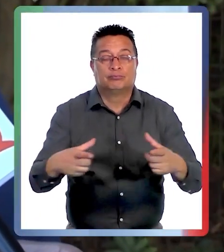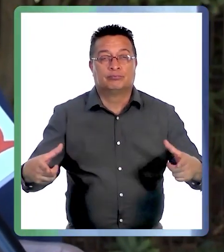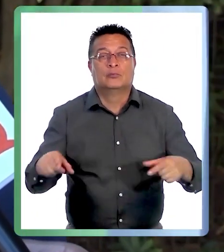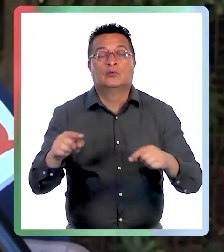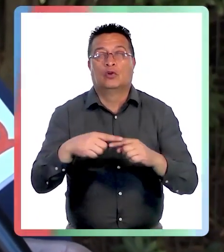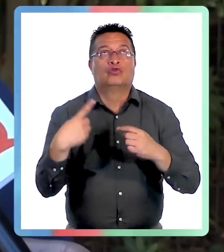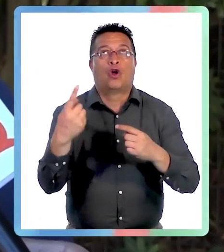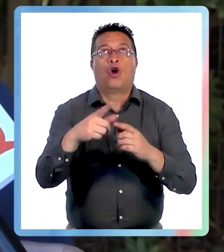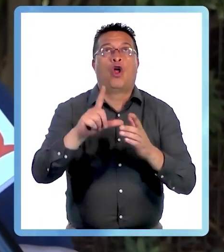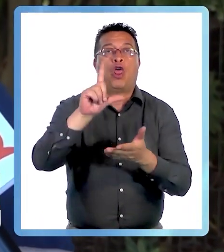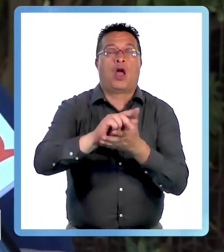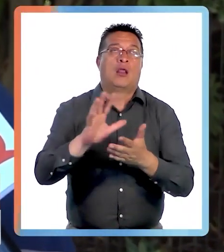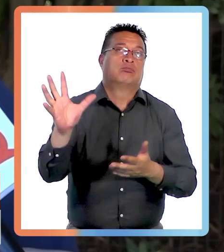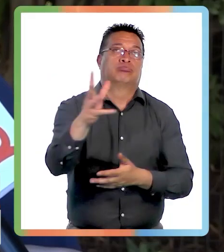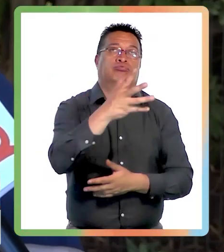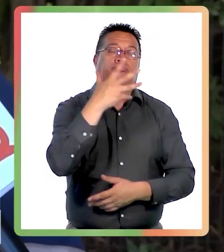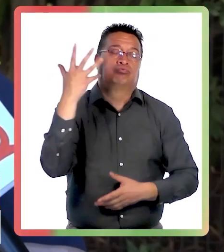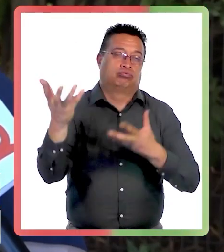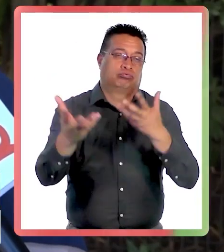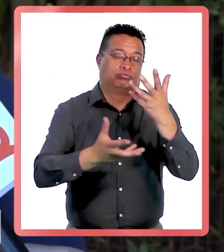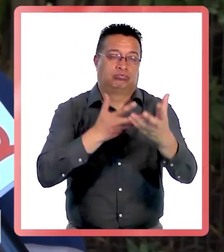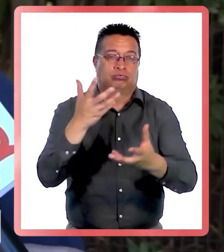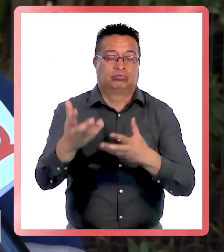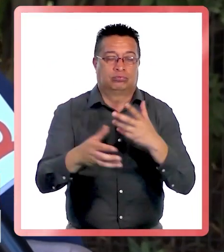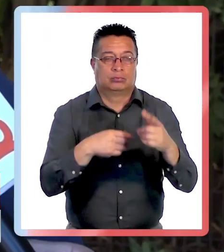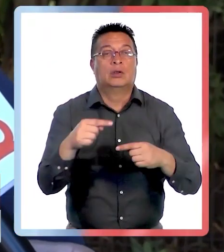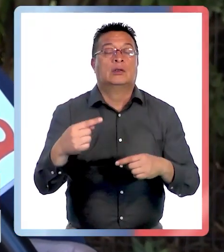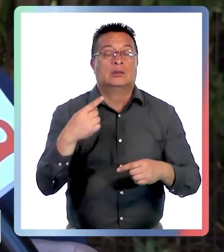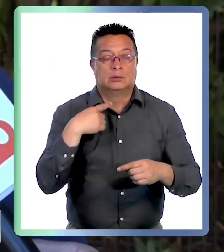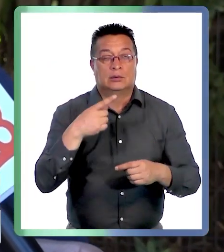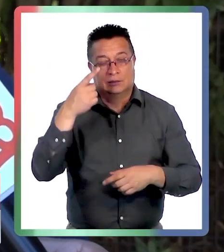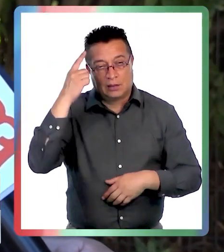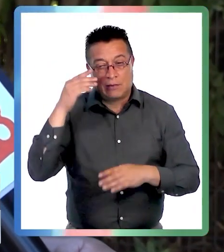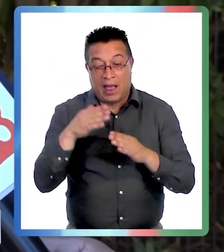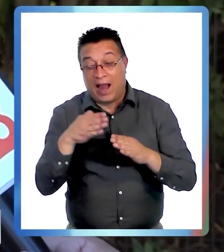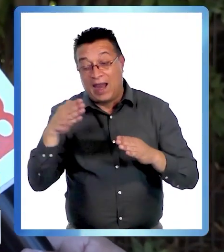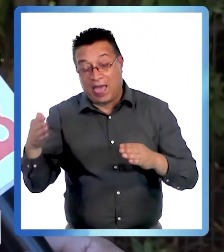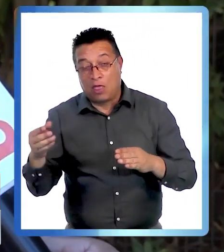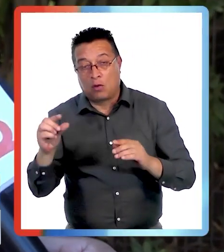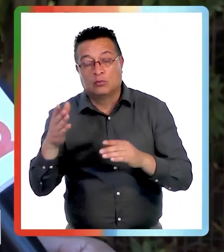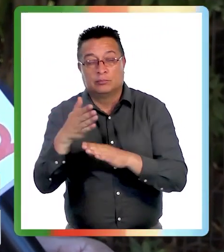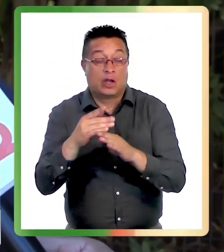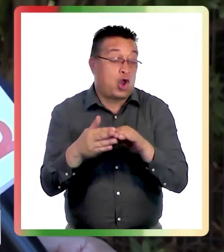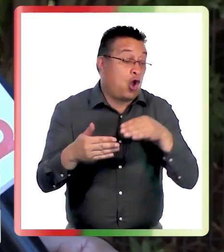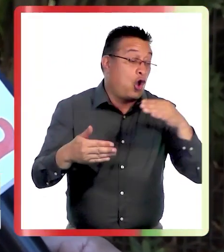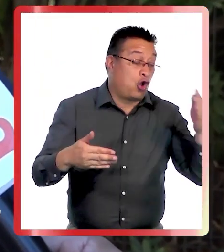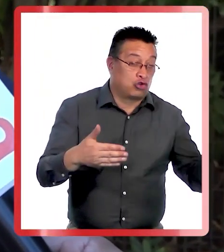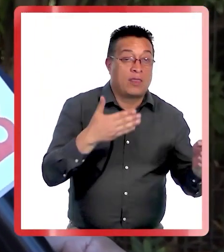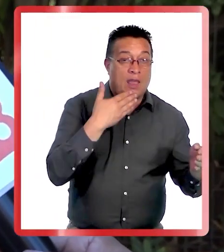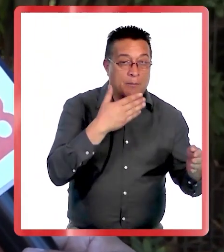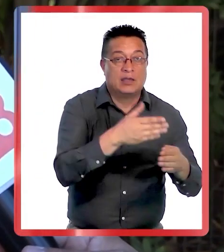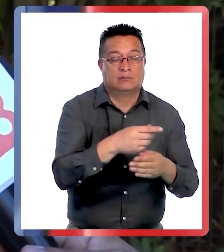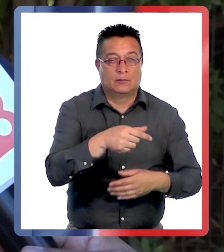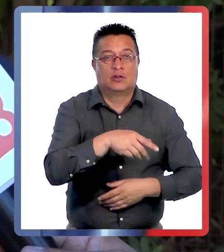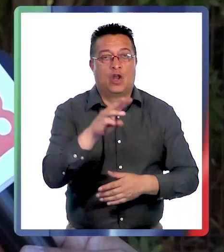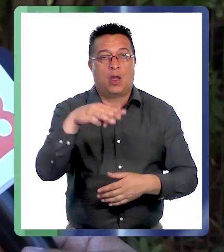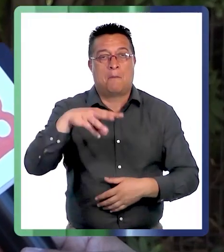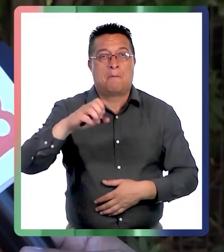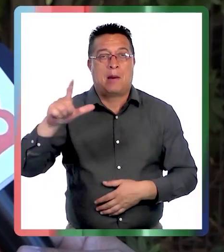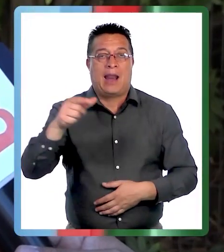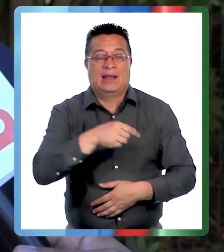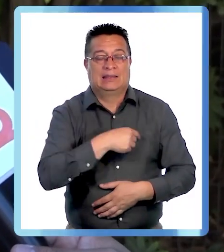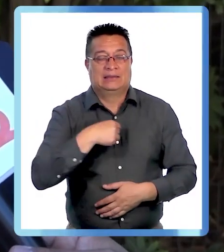foco y luego se propagó por todo el local, llegando incluso a dañar el local, parte del local de al lado y el local del otro lado del Maltino.